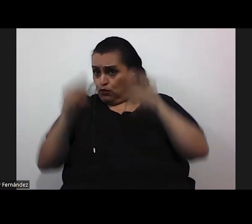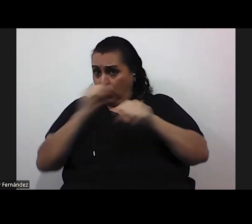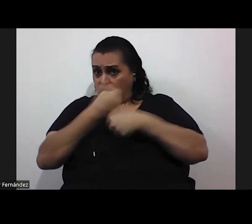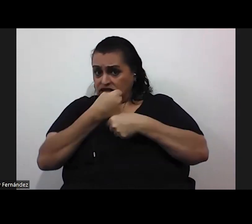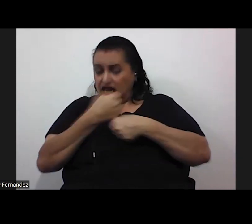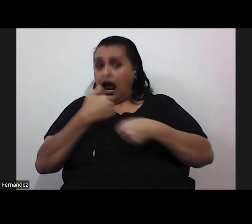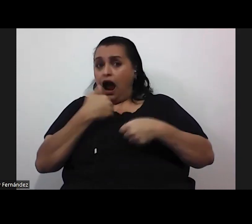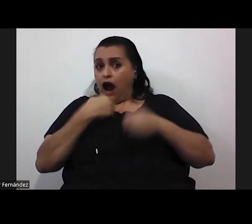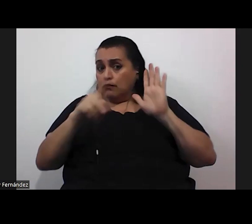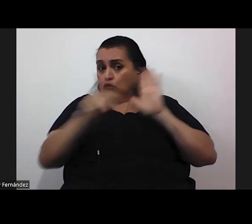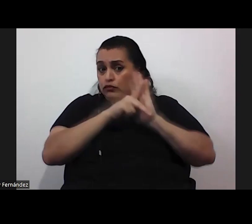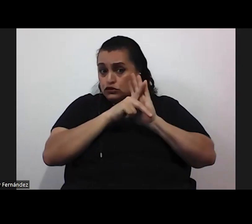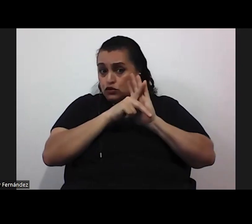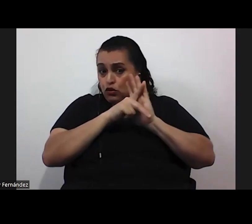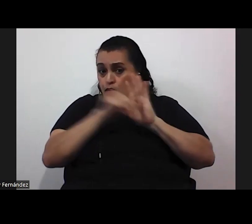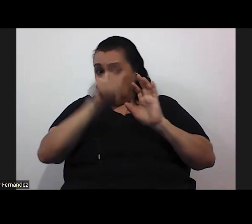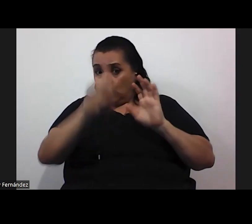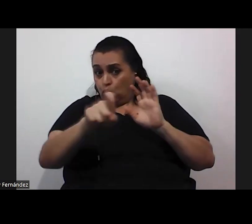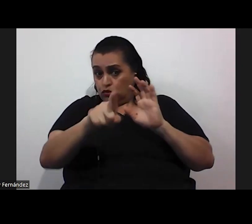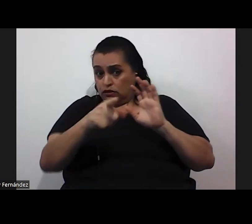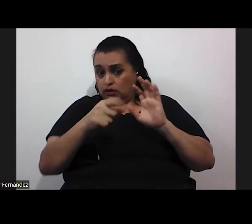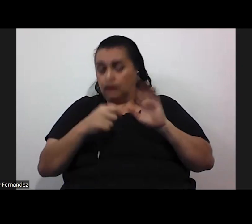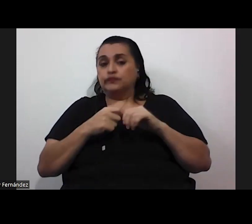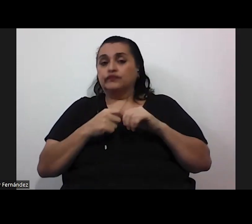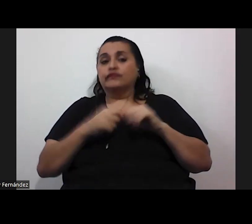prohibición respecto a tener digamos ok